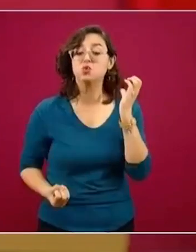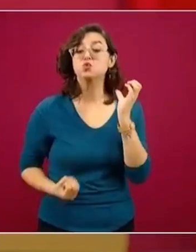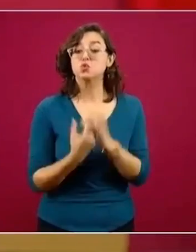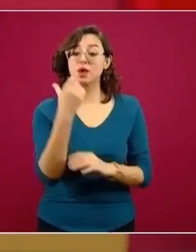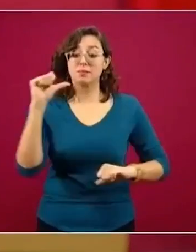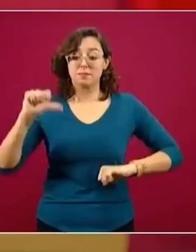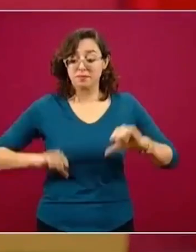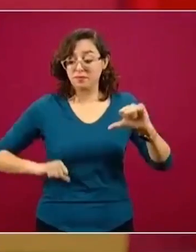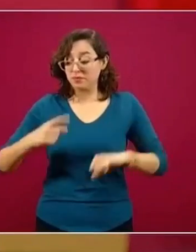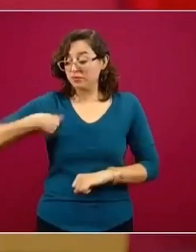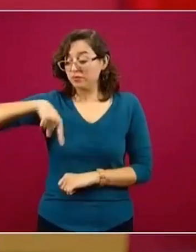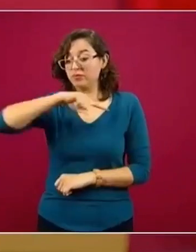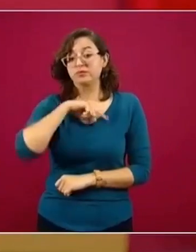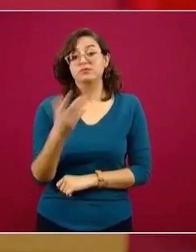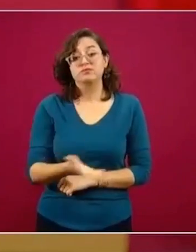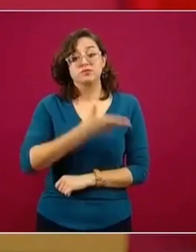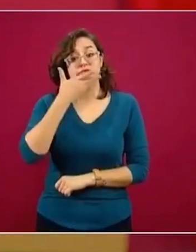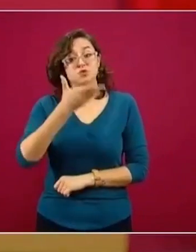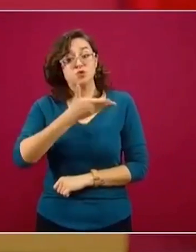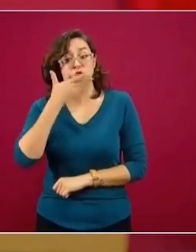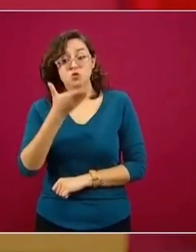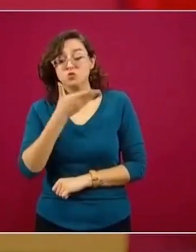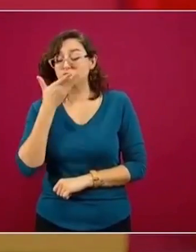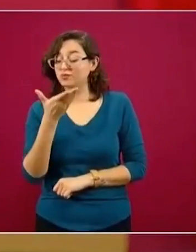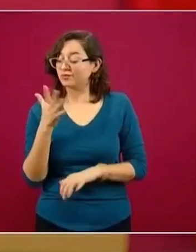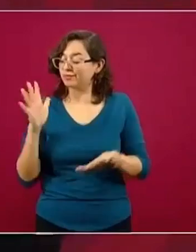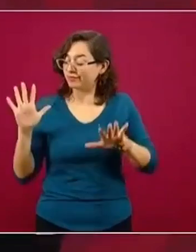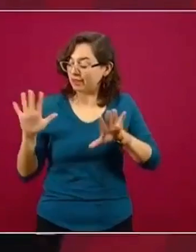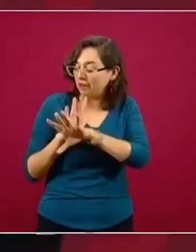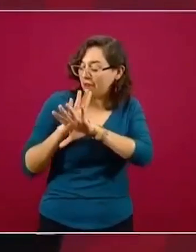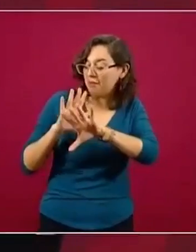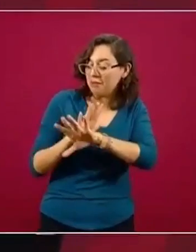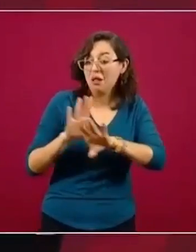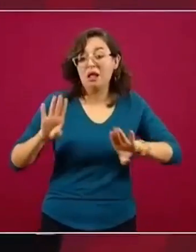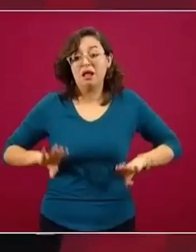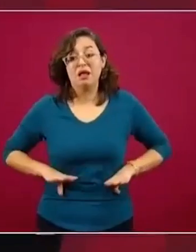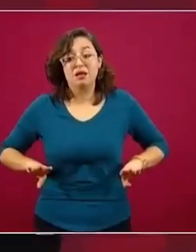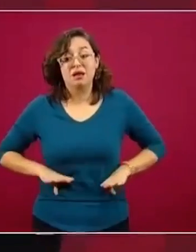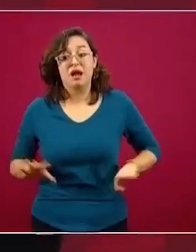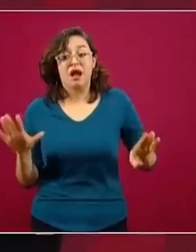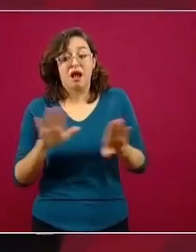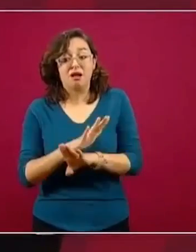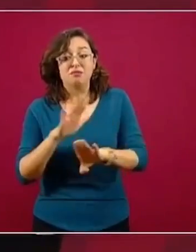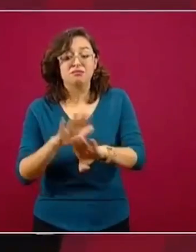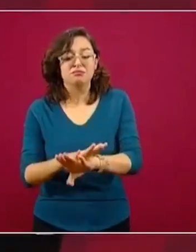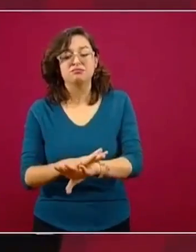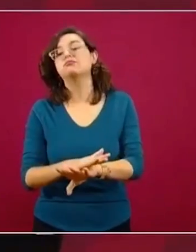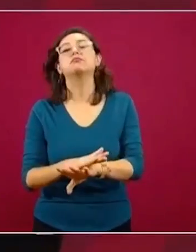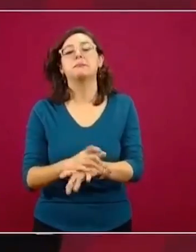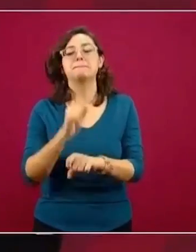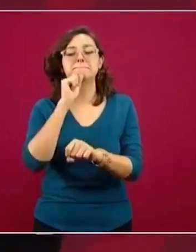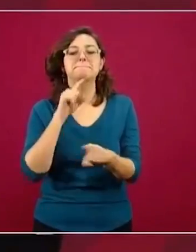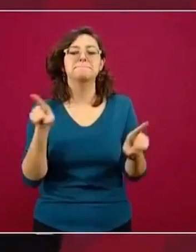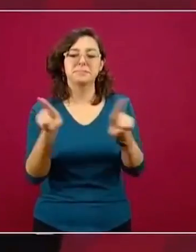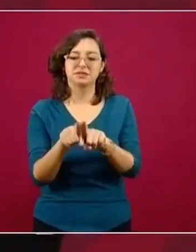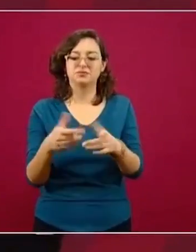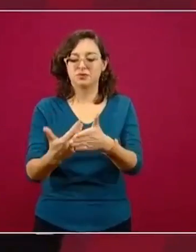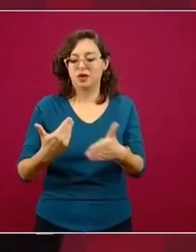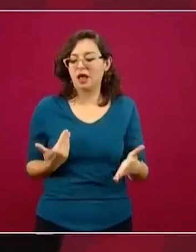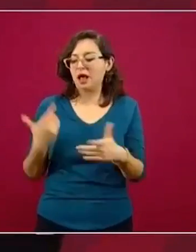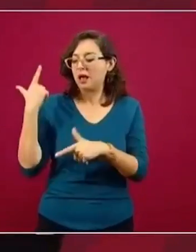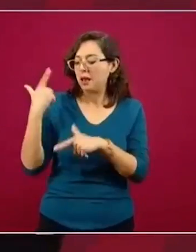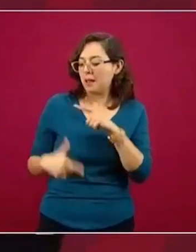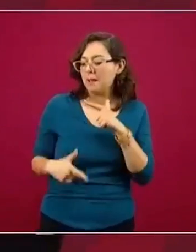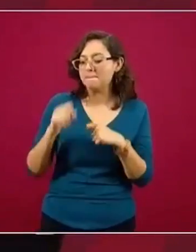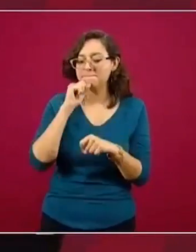cambiemos nuestras prácticas de vida en muchos sentidos, incluyendo la prevención y las